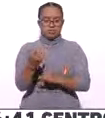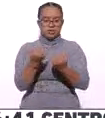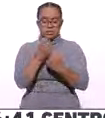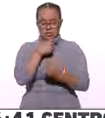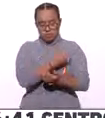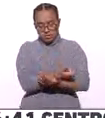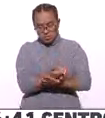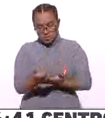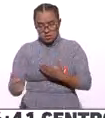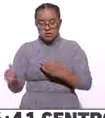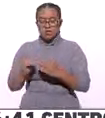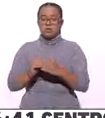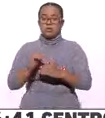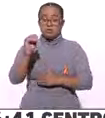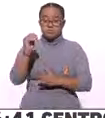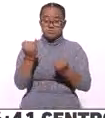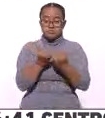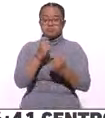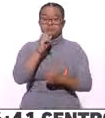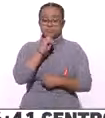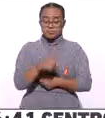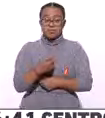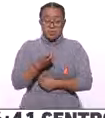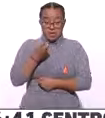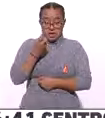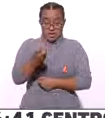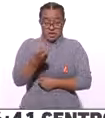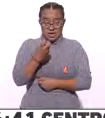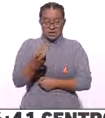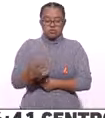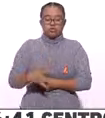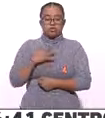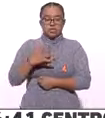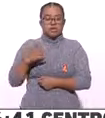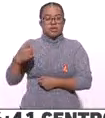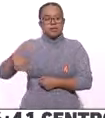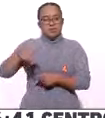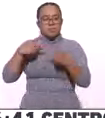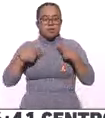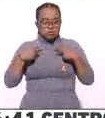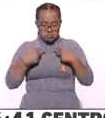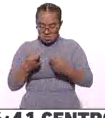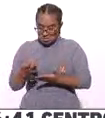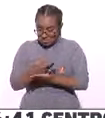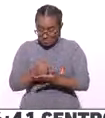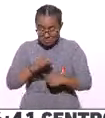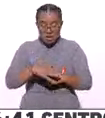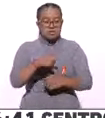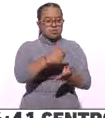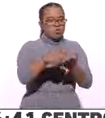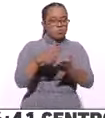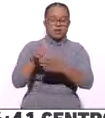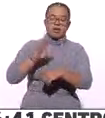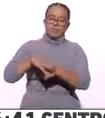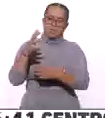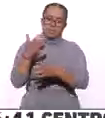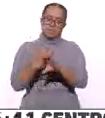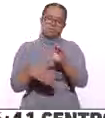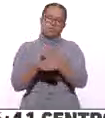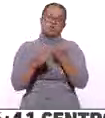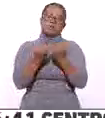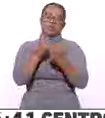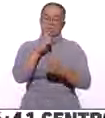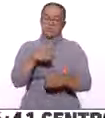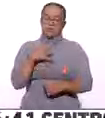de salarios y esto sin duda alguna pues genera un mayor consumo y una mejor calidad de vida para todos. Muy bien, José de Jesús Rodríguez